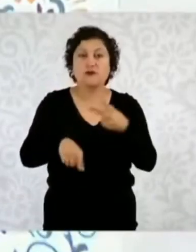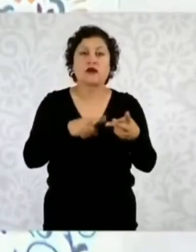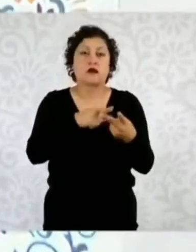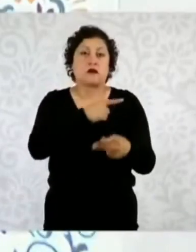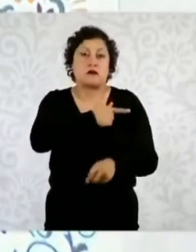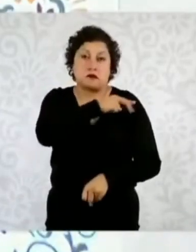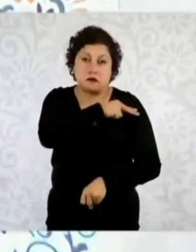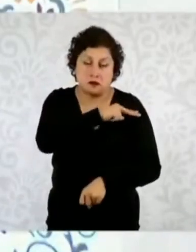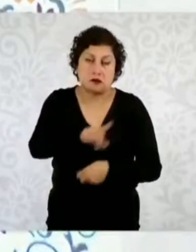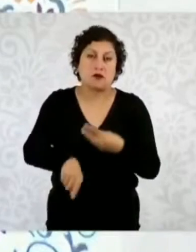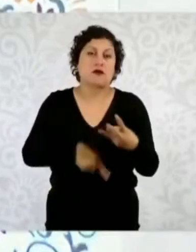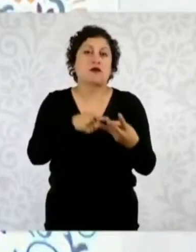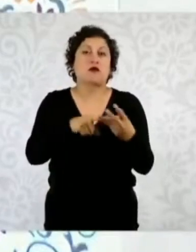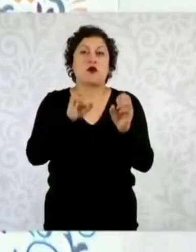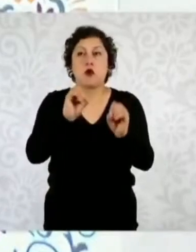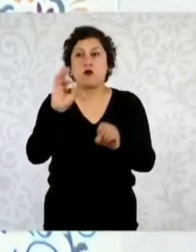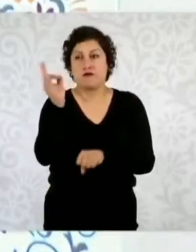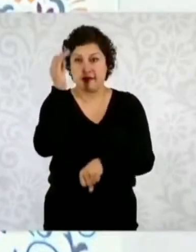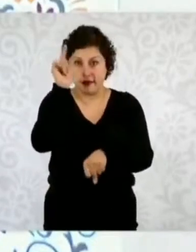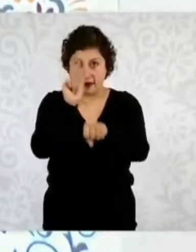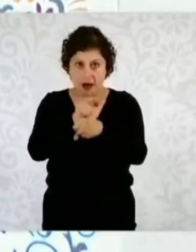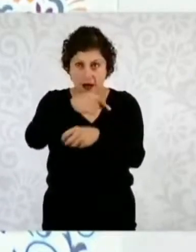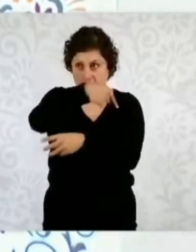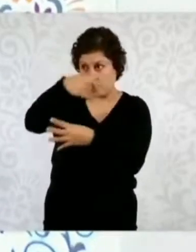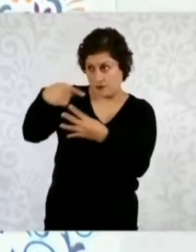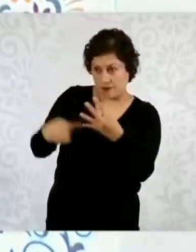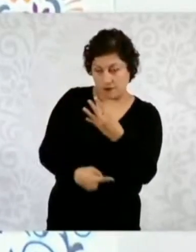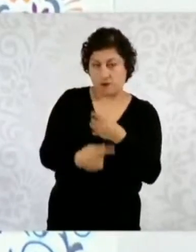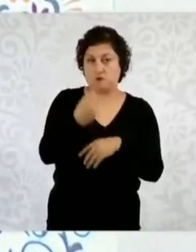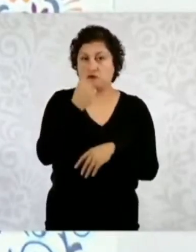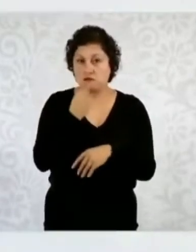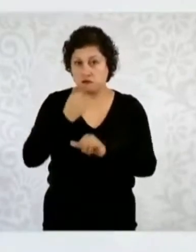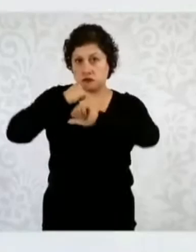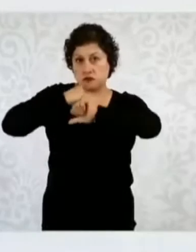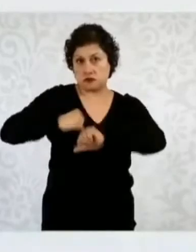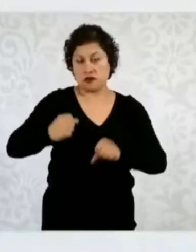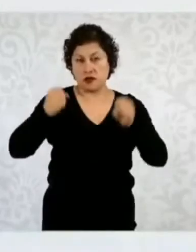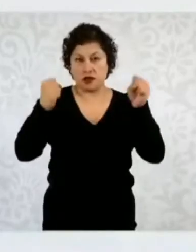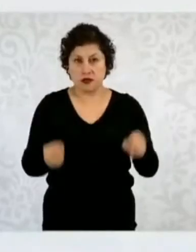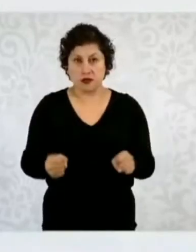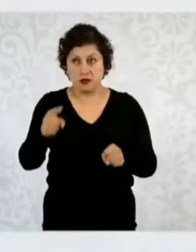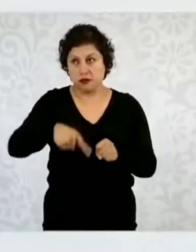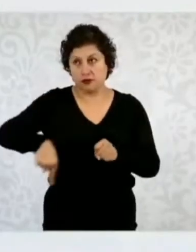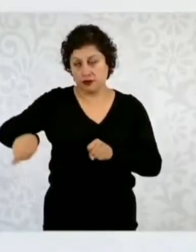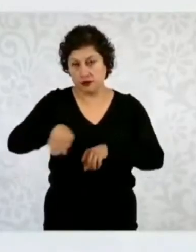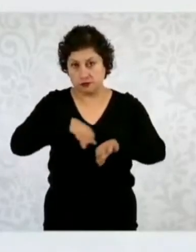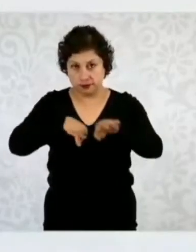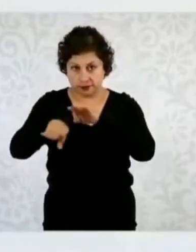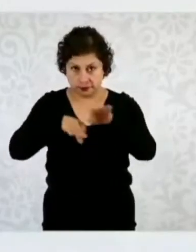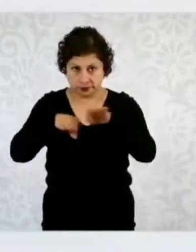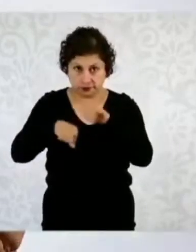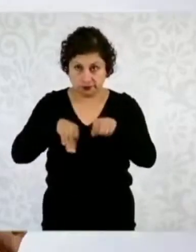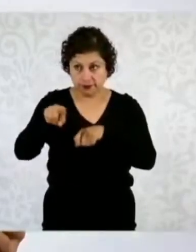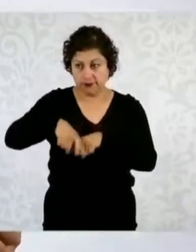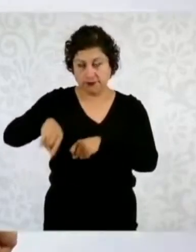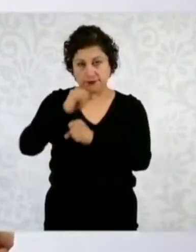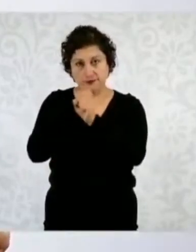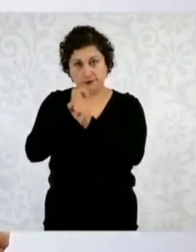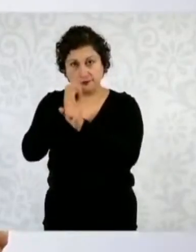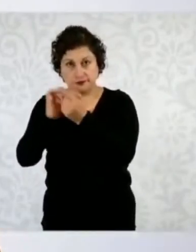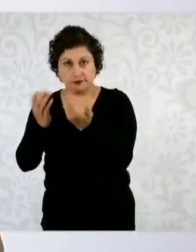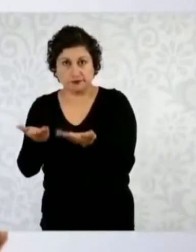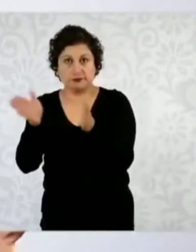de Seguridad Federal. La fiscalía hace sus carpetas de investigación y la presenta a un juez